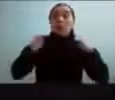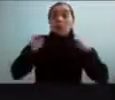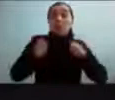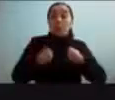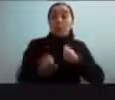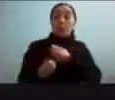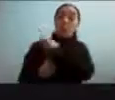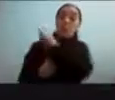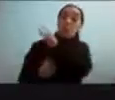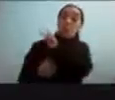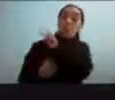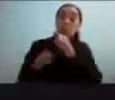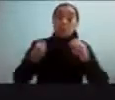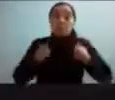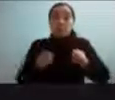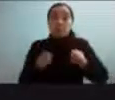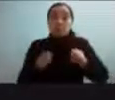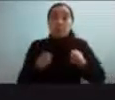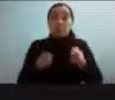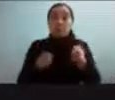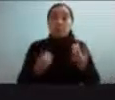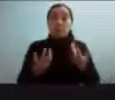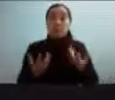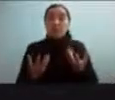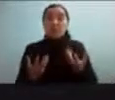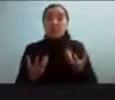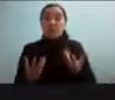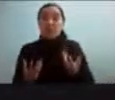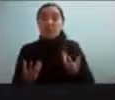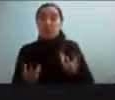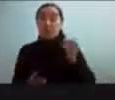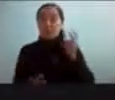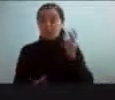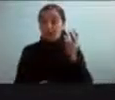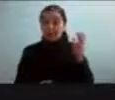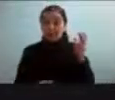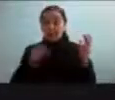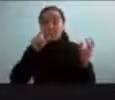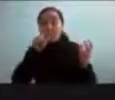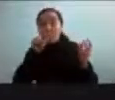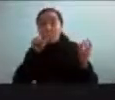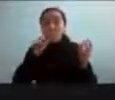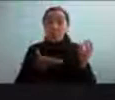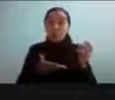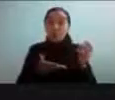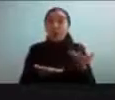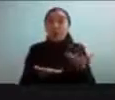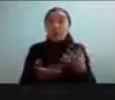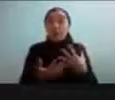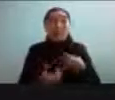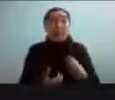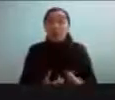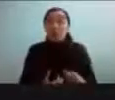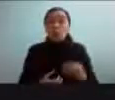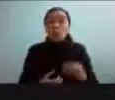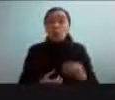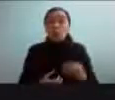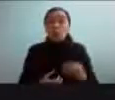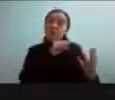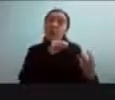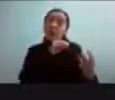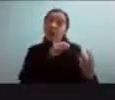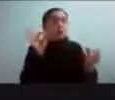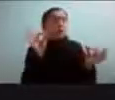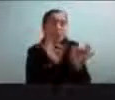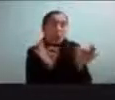que andar con un peluche. Pero este pollo era como, era eso mismo, era como mi hijo y yo le hablaba y le explicaba las cosas del